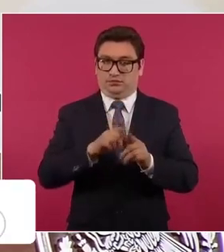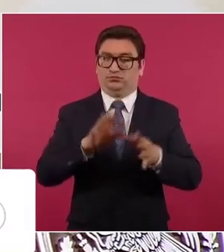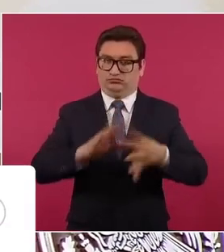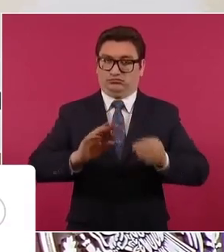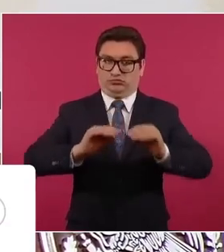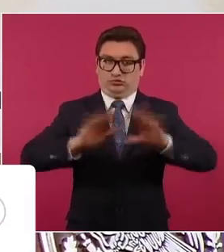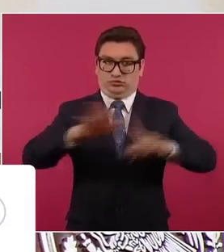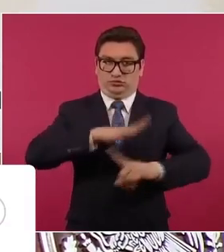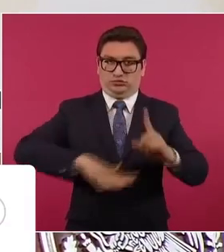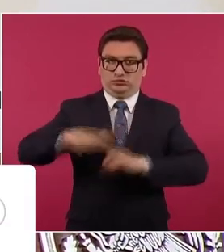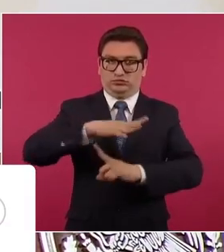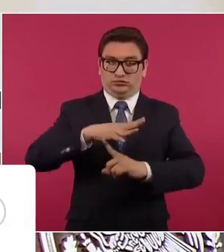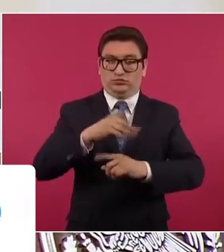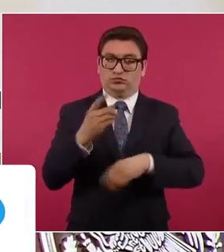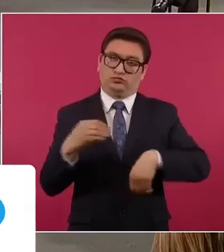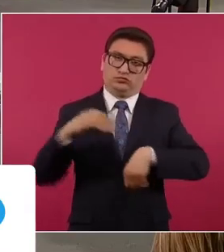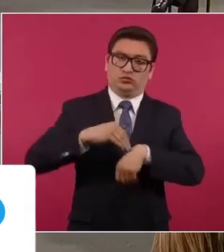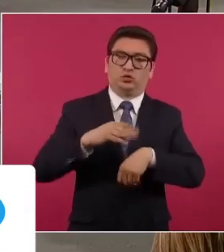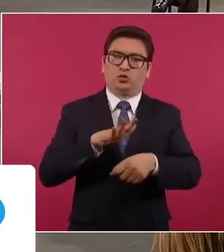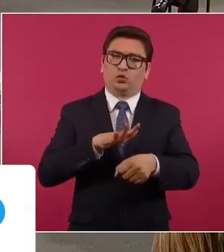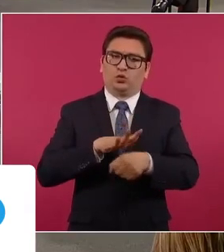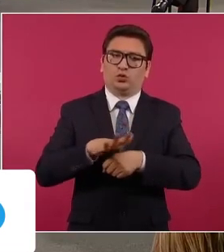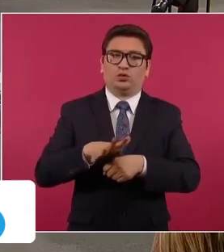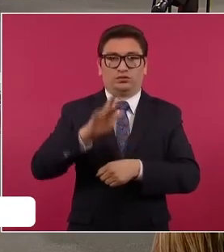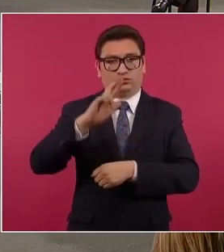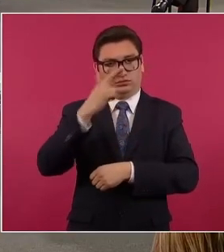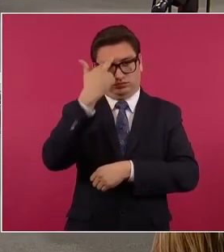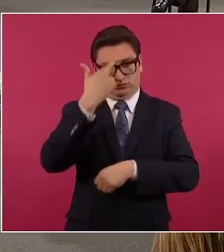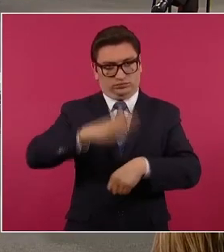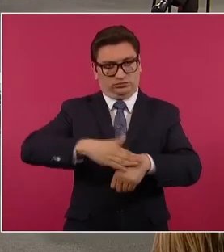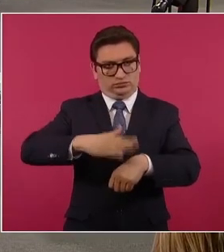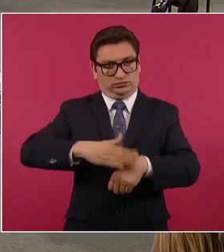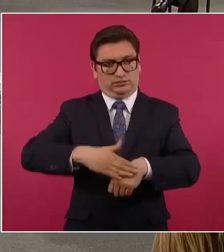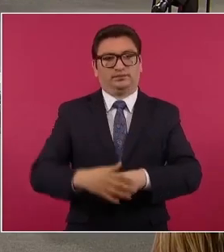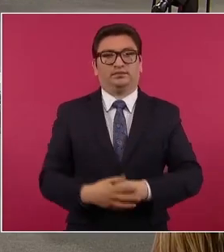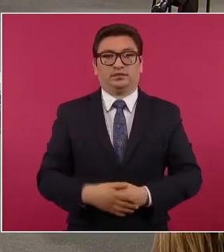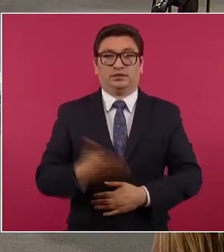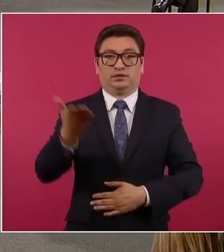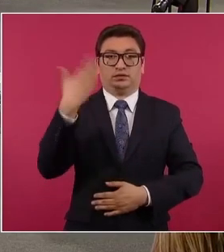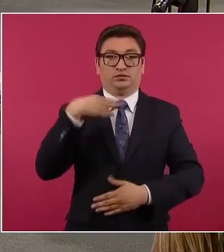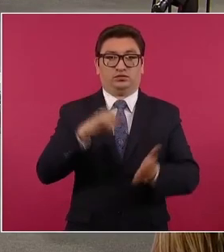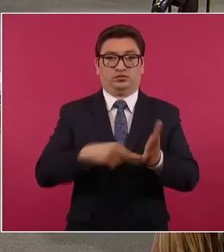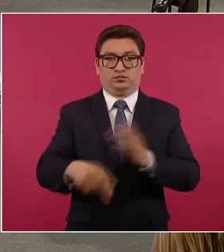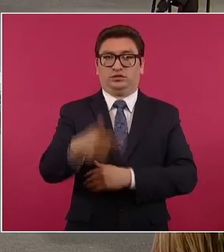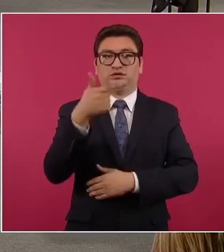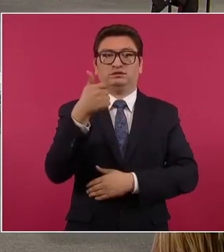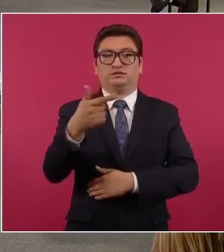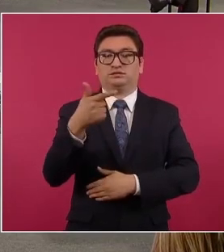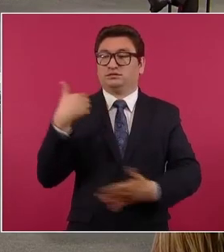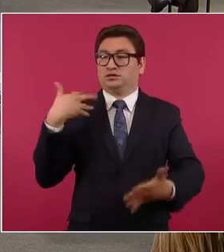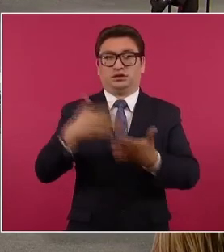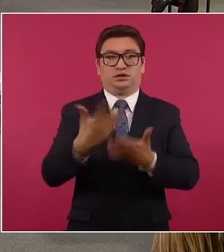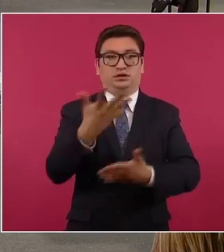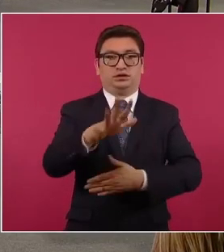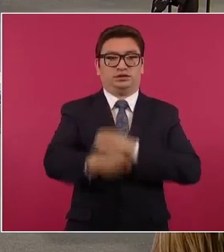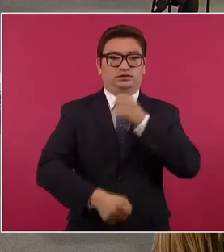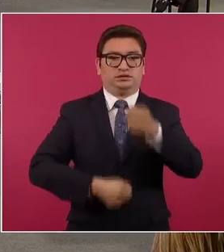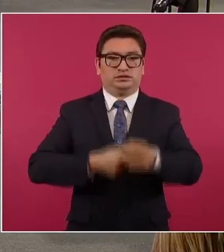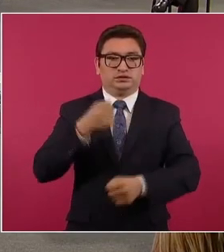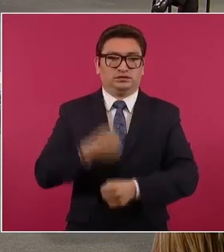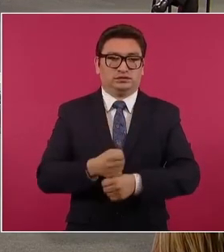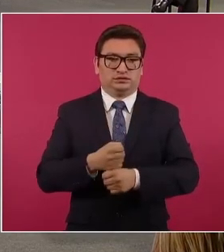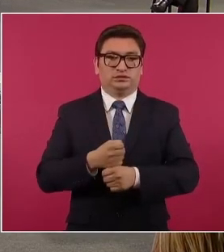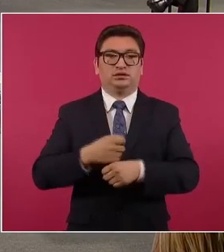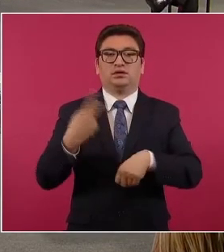otro elemento que es importante recordar. En el 2007 se cumplían 10 años de la mataca de Acteal,